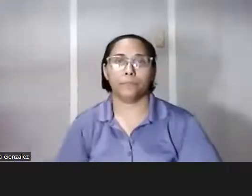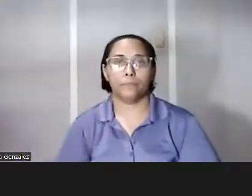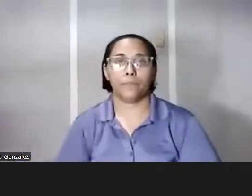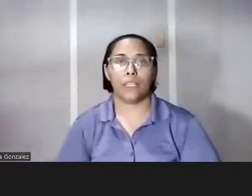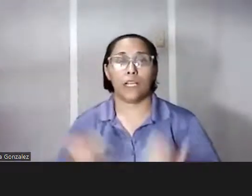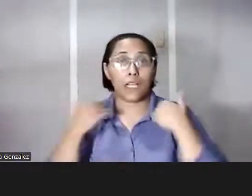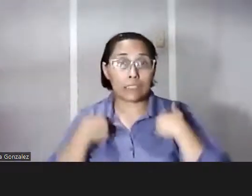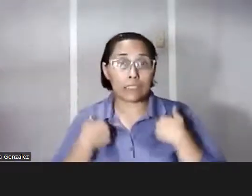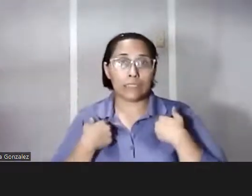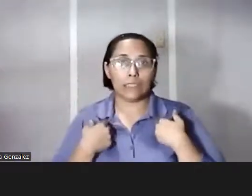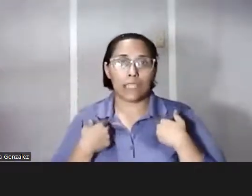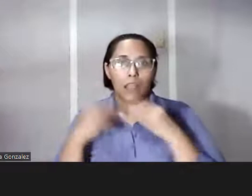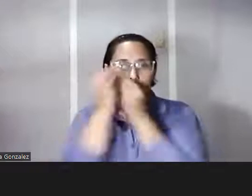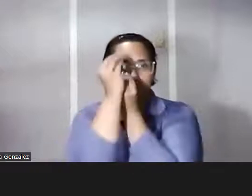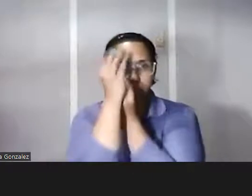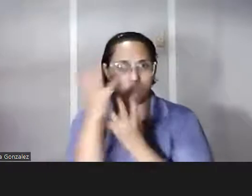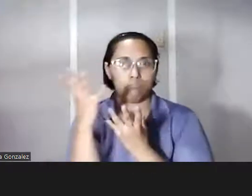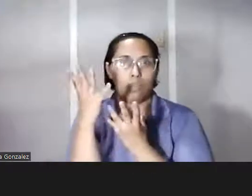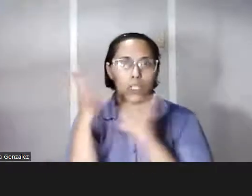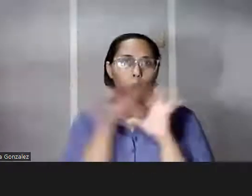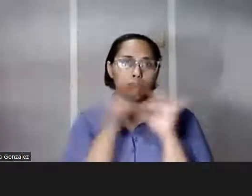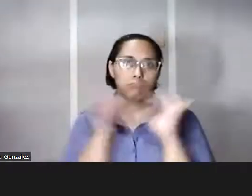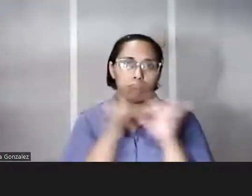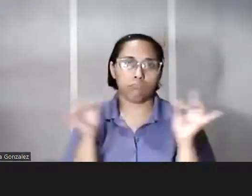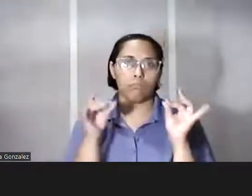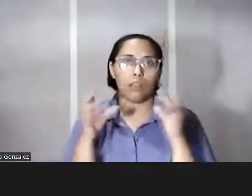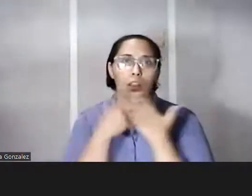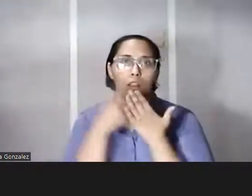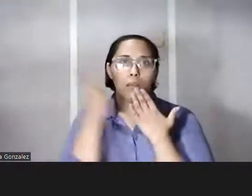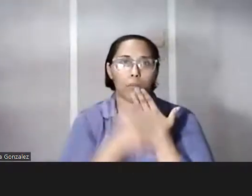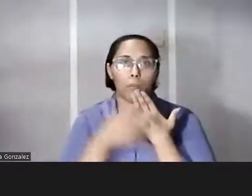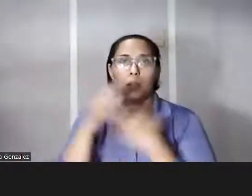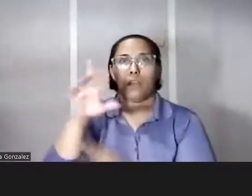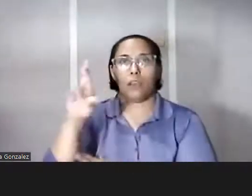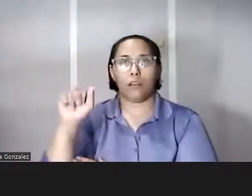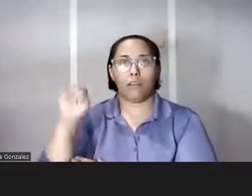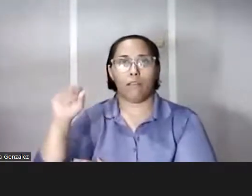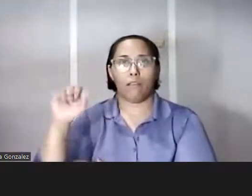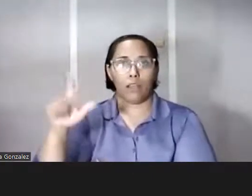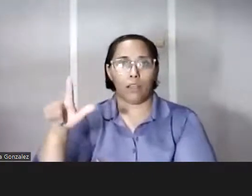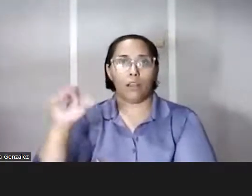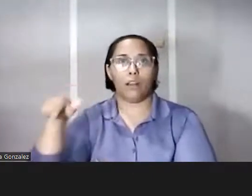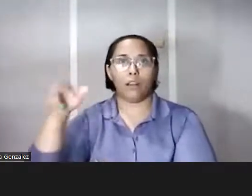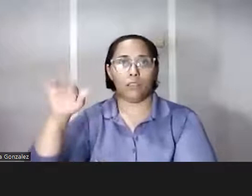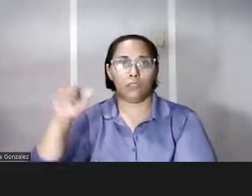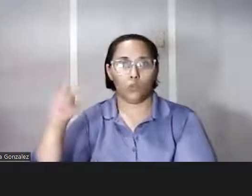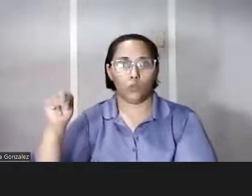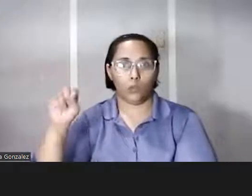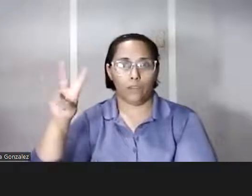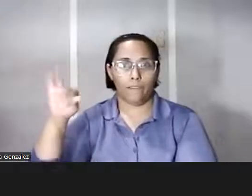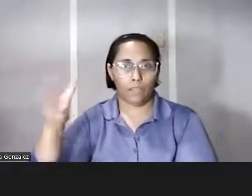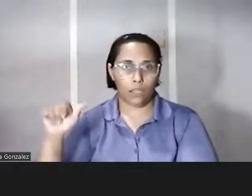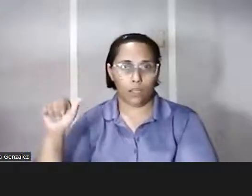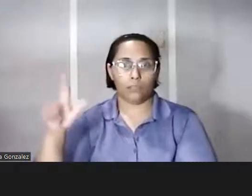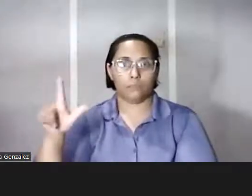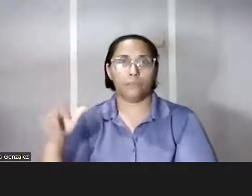alguna información o puede comentar sobre el programa de Rafael Quiñones Vidal mira ese programa